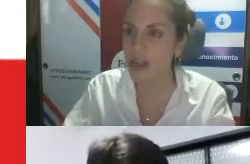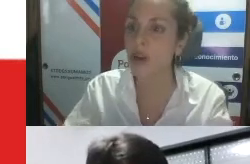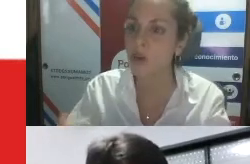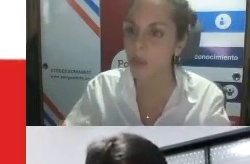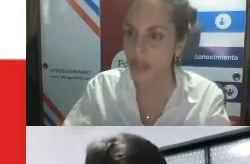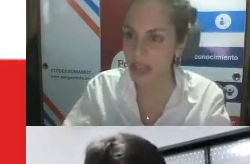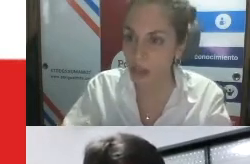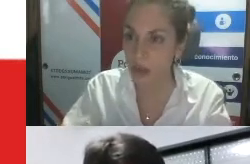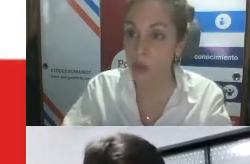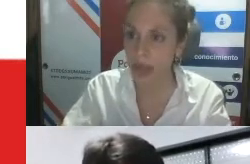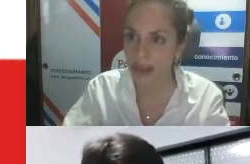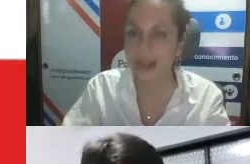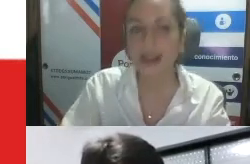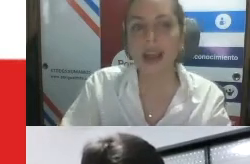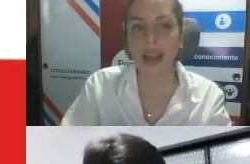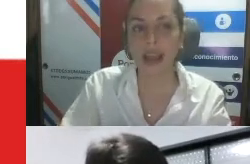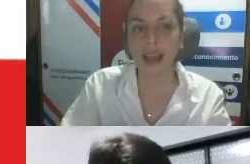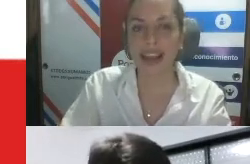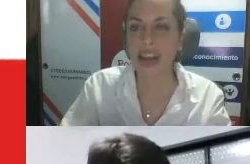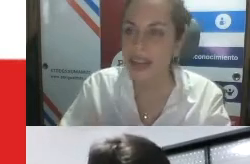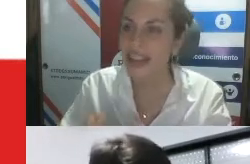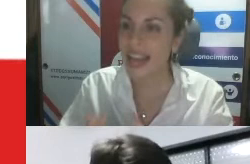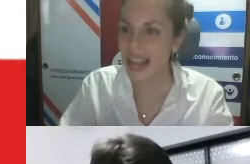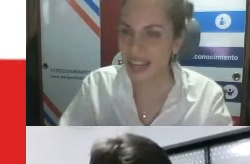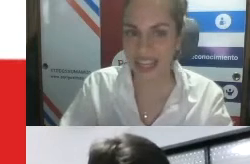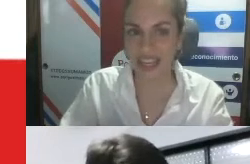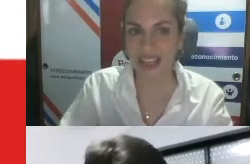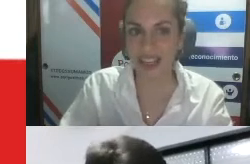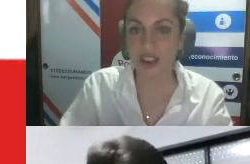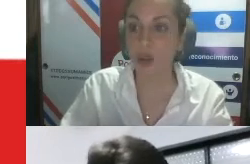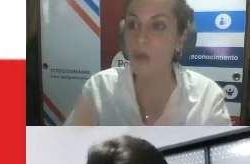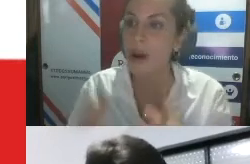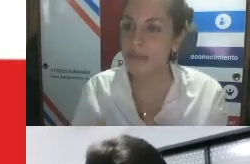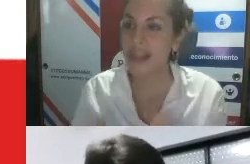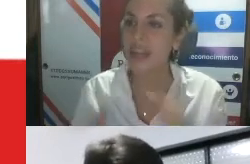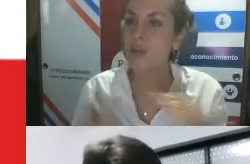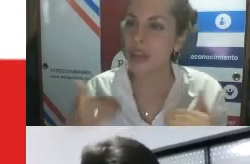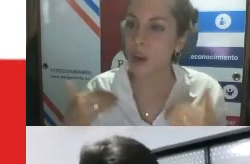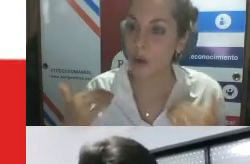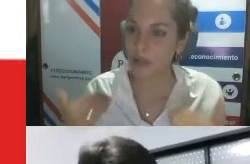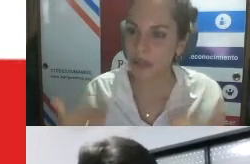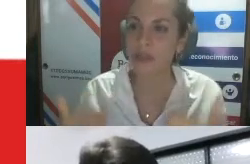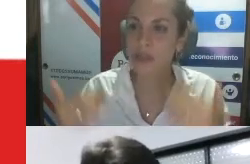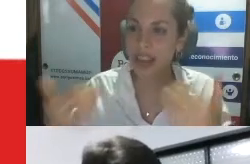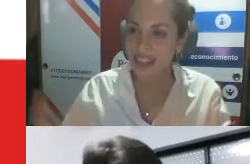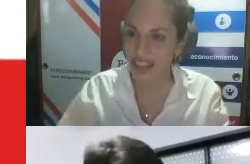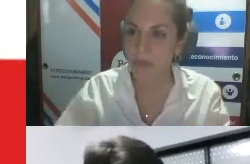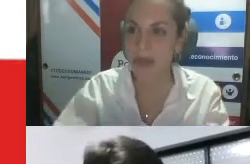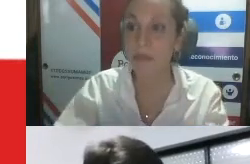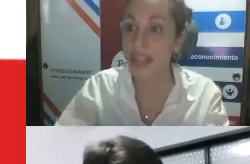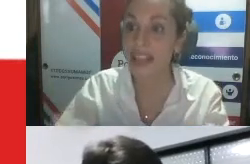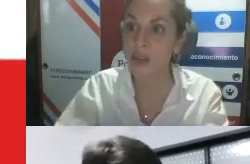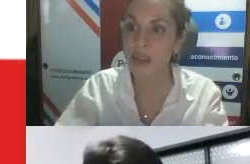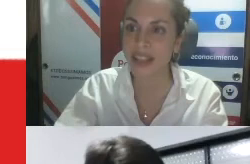Camboya a una comunidad rural la pelea y se los digo ahora para que cuando les contemos cada